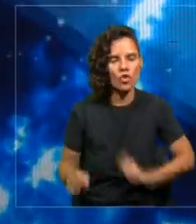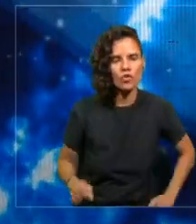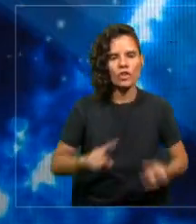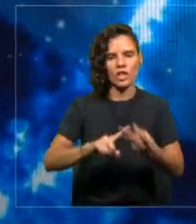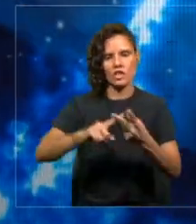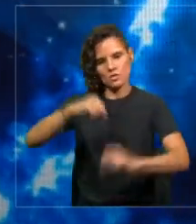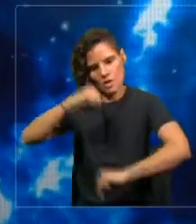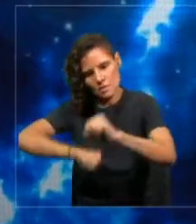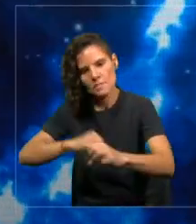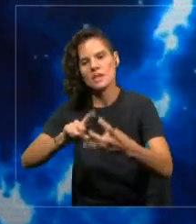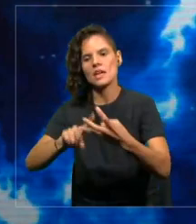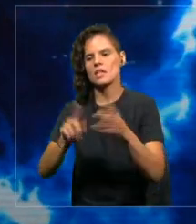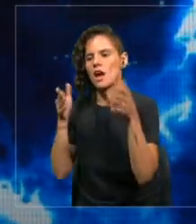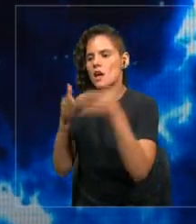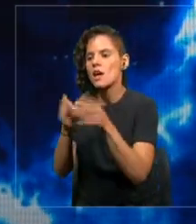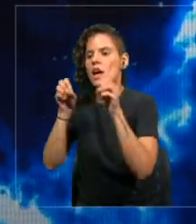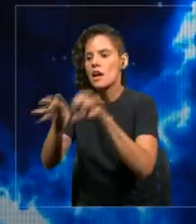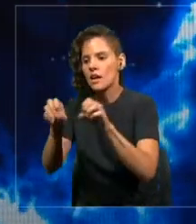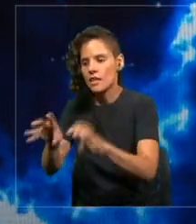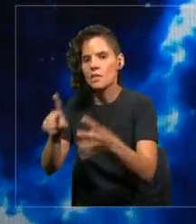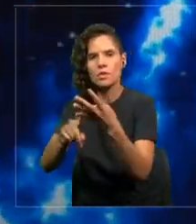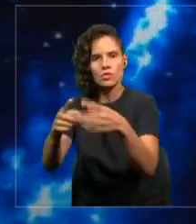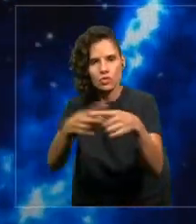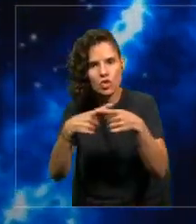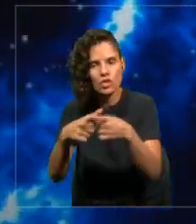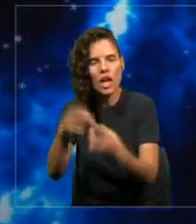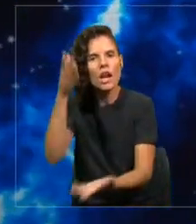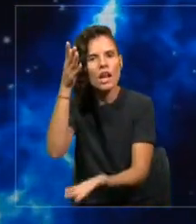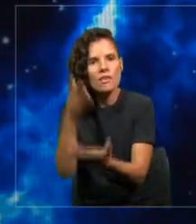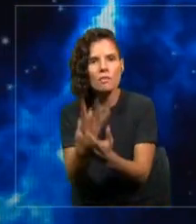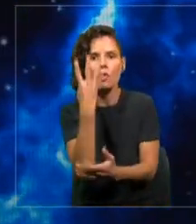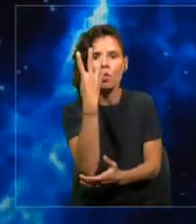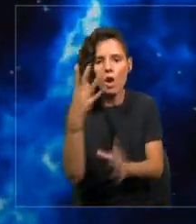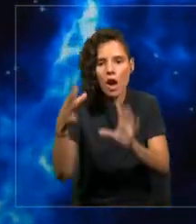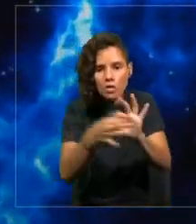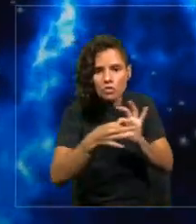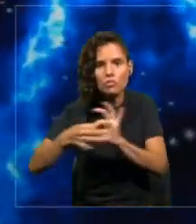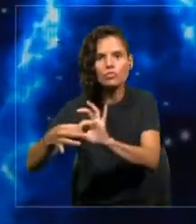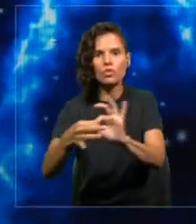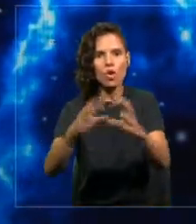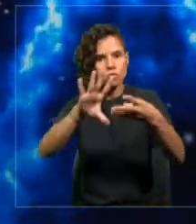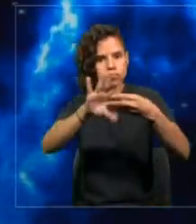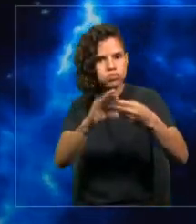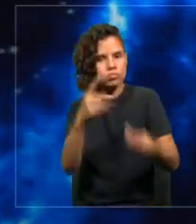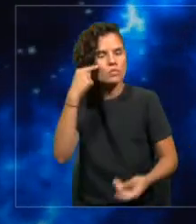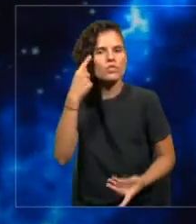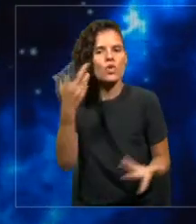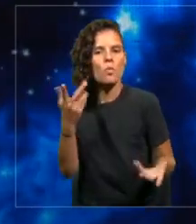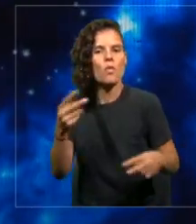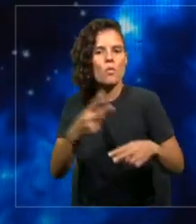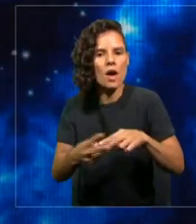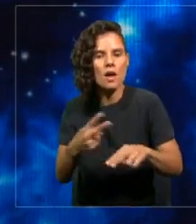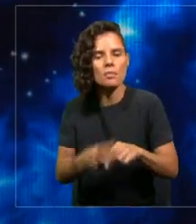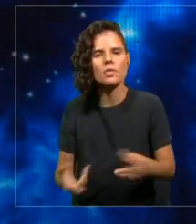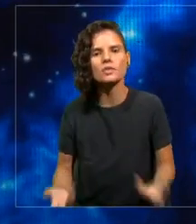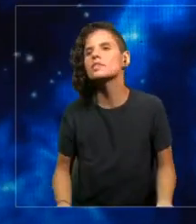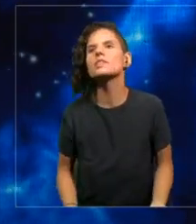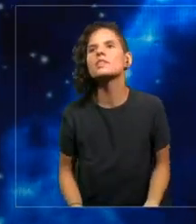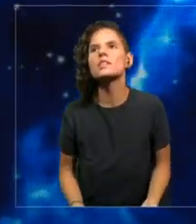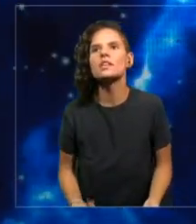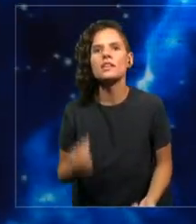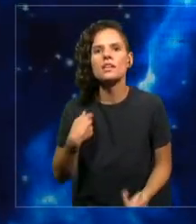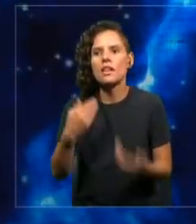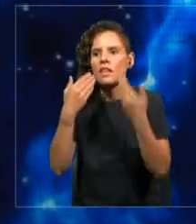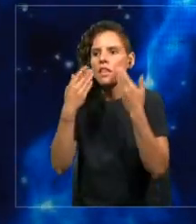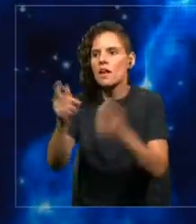académico, sector social, tenemos que trabajar en cómo vamos a crear la fuerza